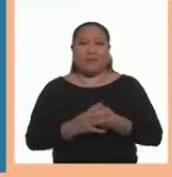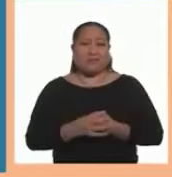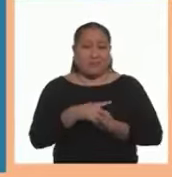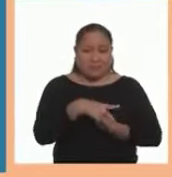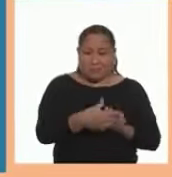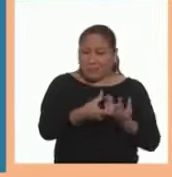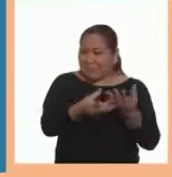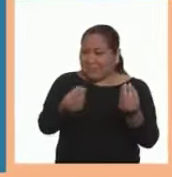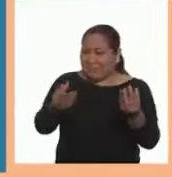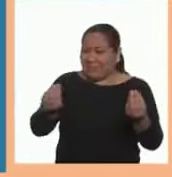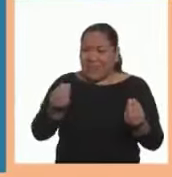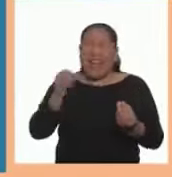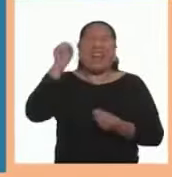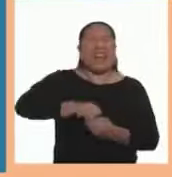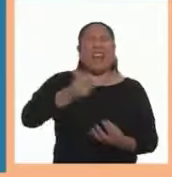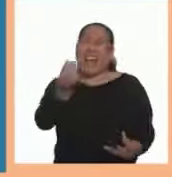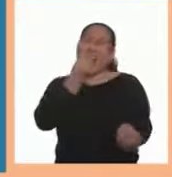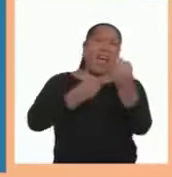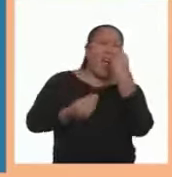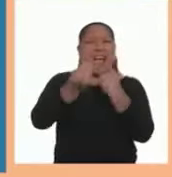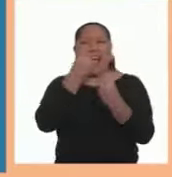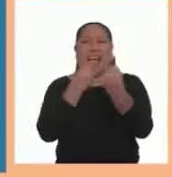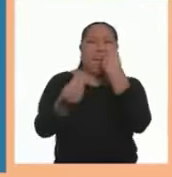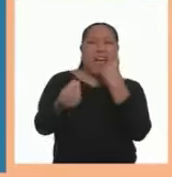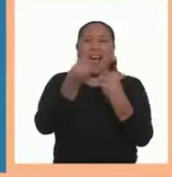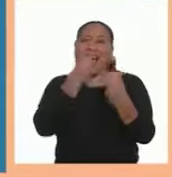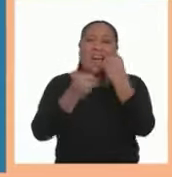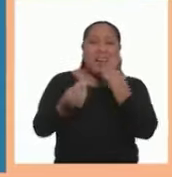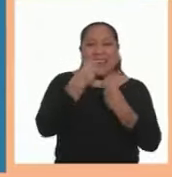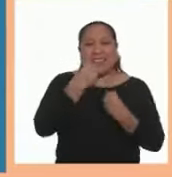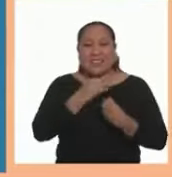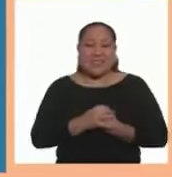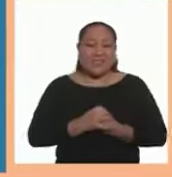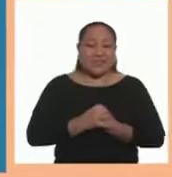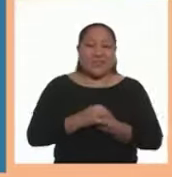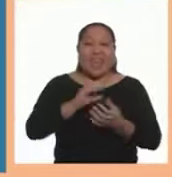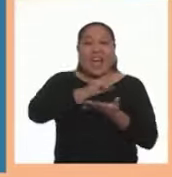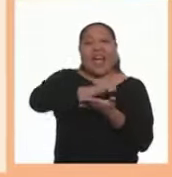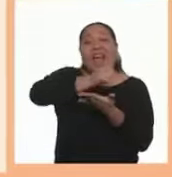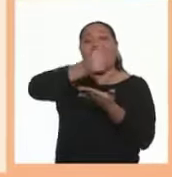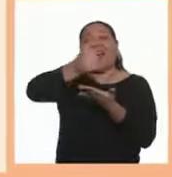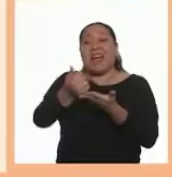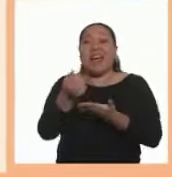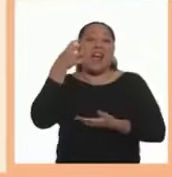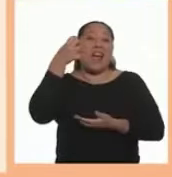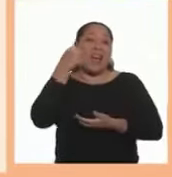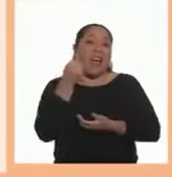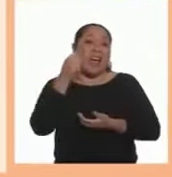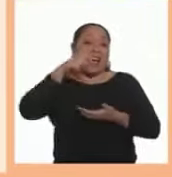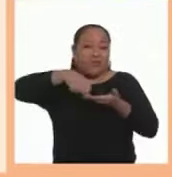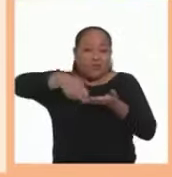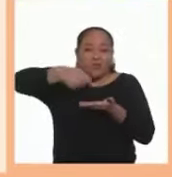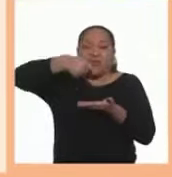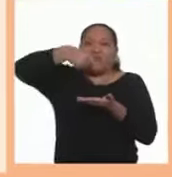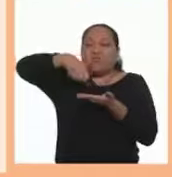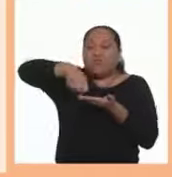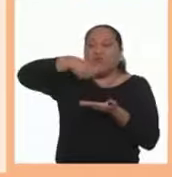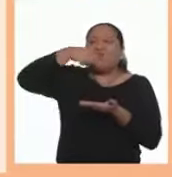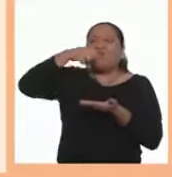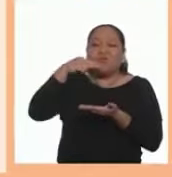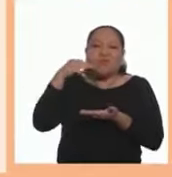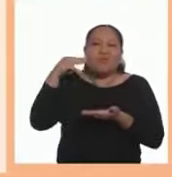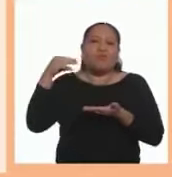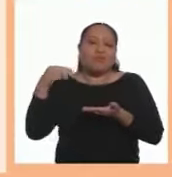Hay tantos me los voy a comer Arroz con leche,